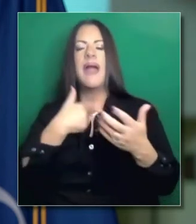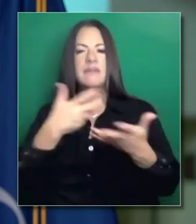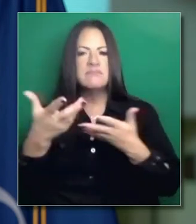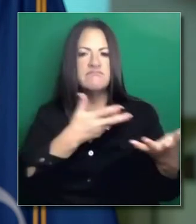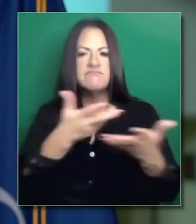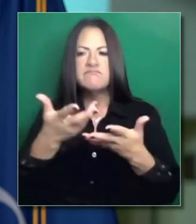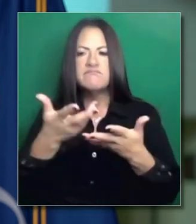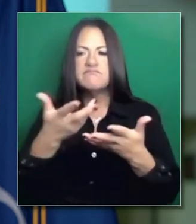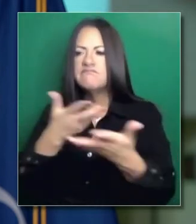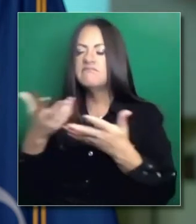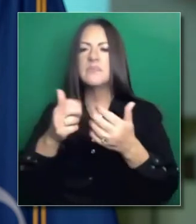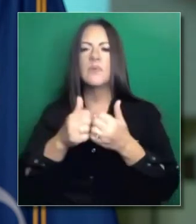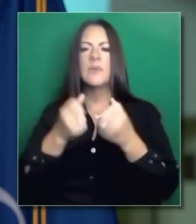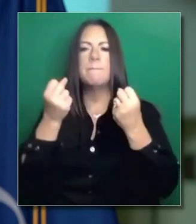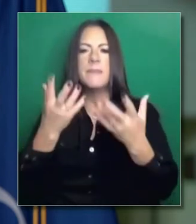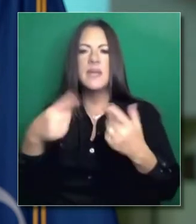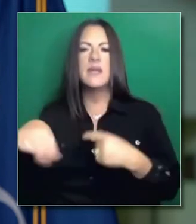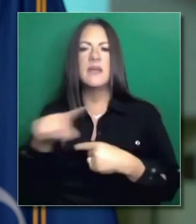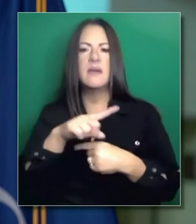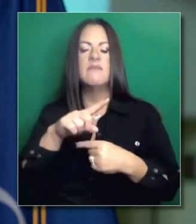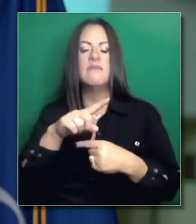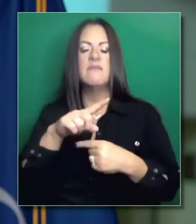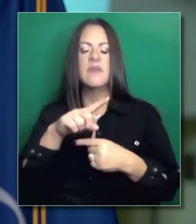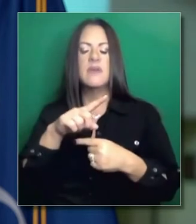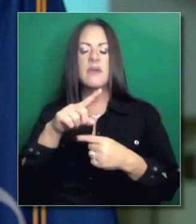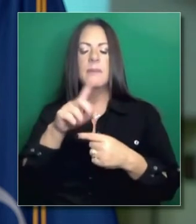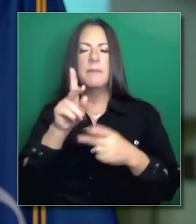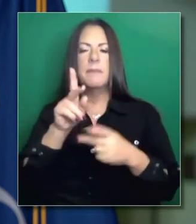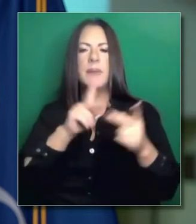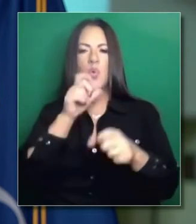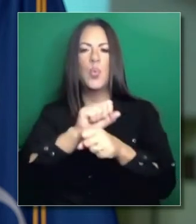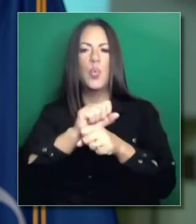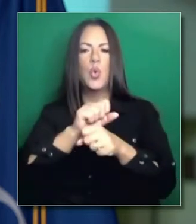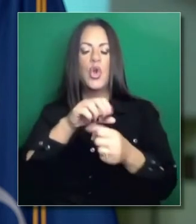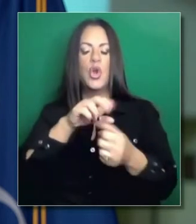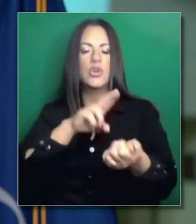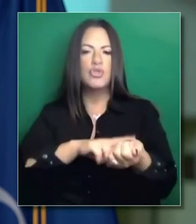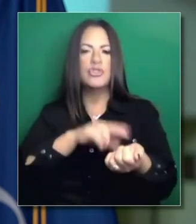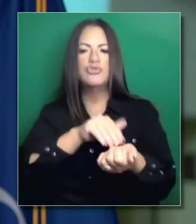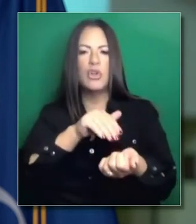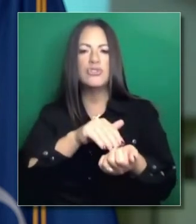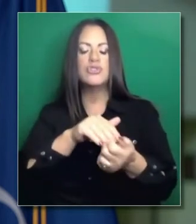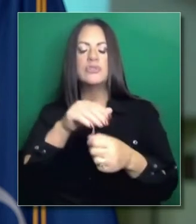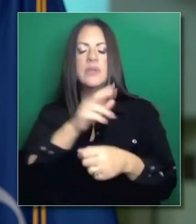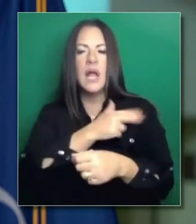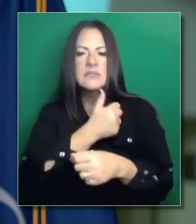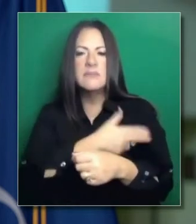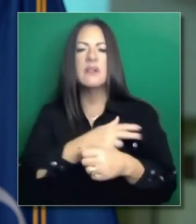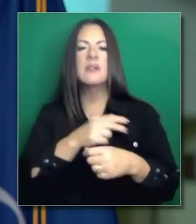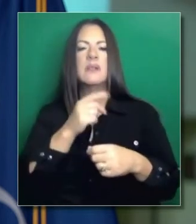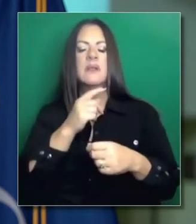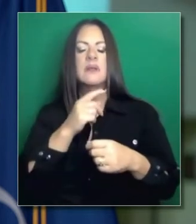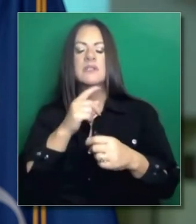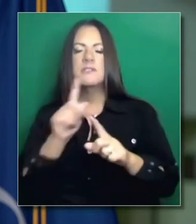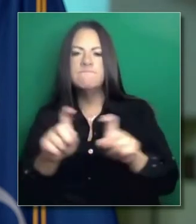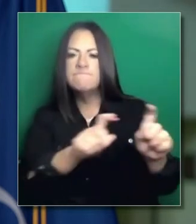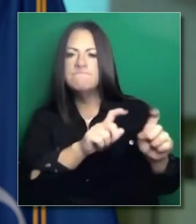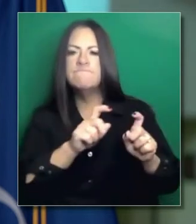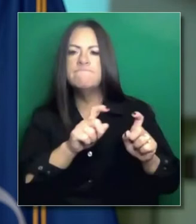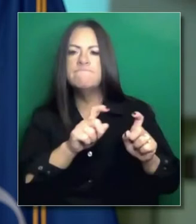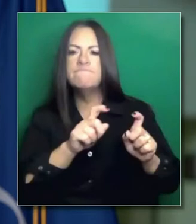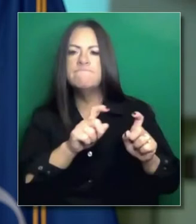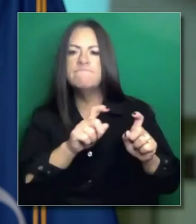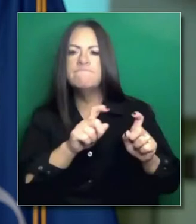Estamos siendo más flexibles en nuestra planificación. Sobre la atención al público. Para poder lidiar con algunas de esas